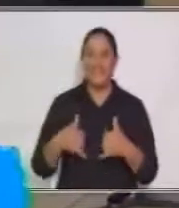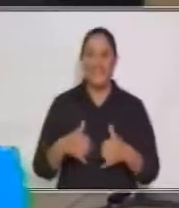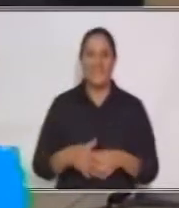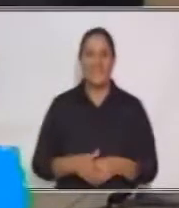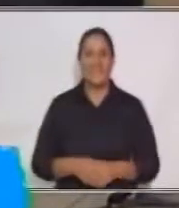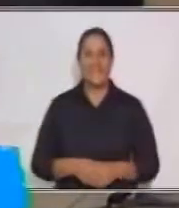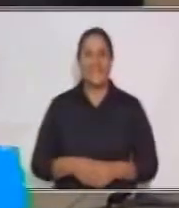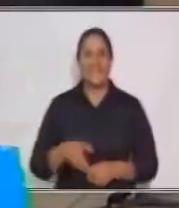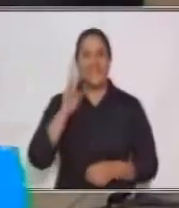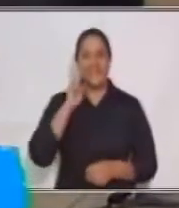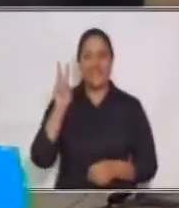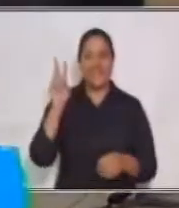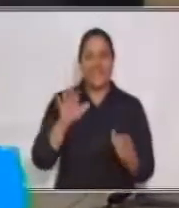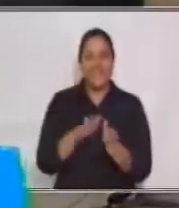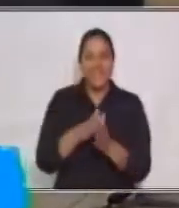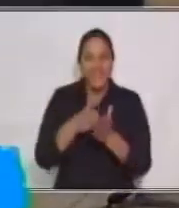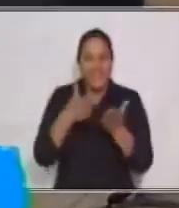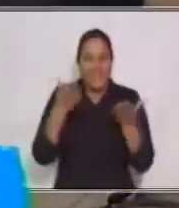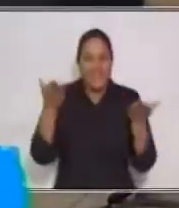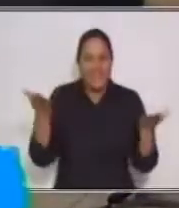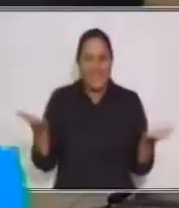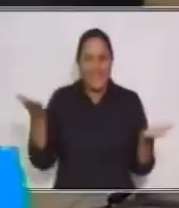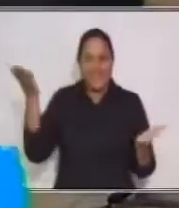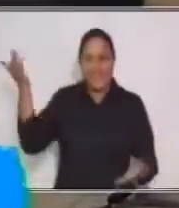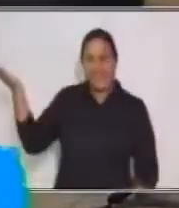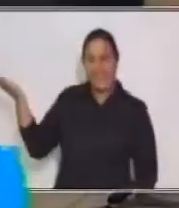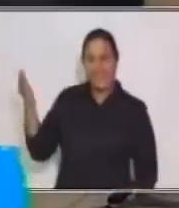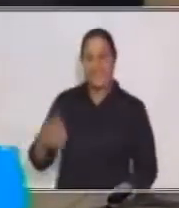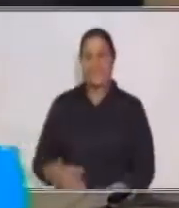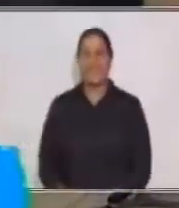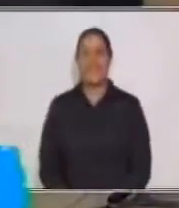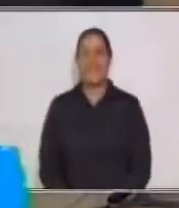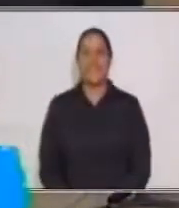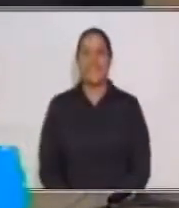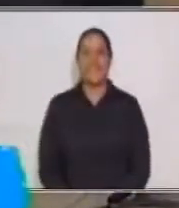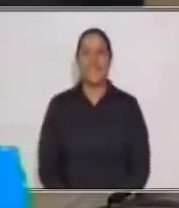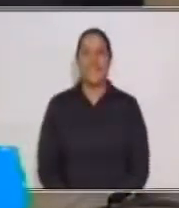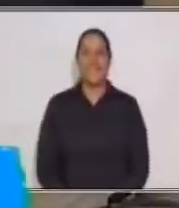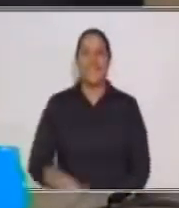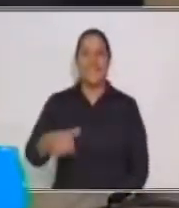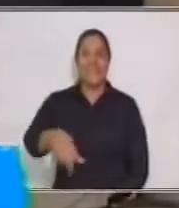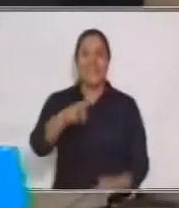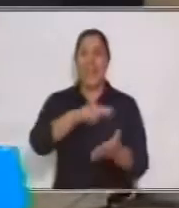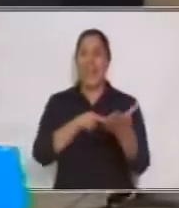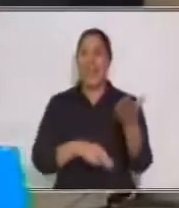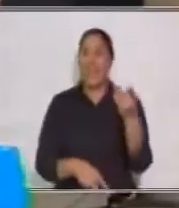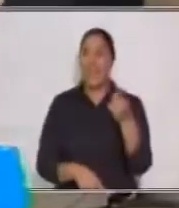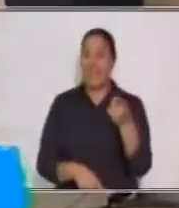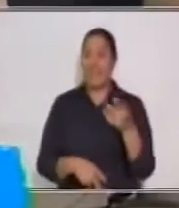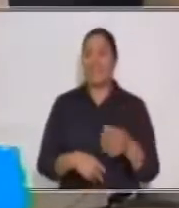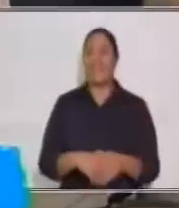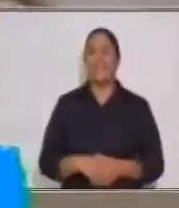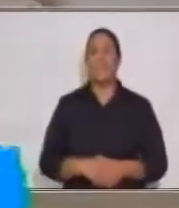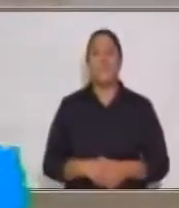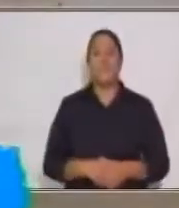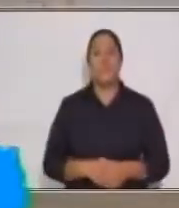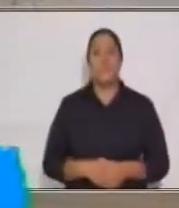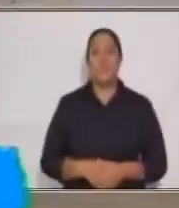abrimos nuestro cuento? ¿Sí? Muy bien. Leamos entonces. Nuestro cuento dice así.